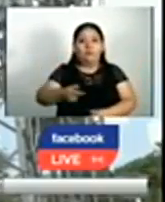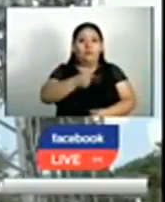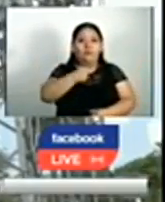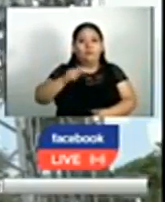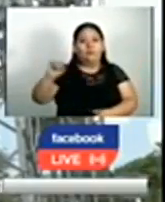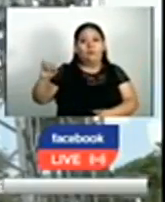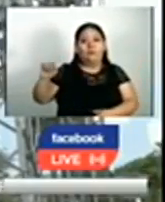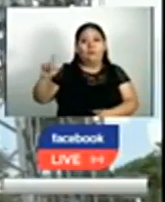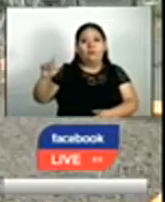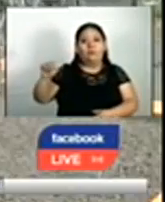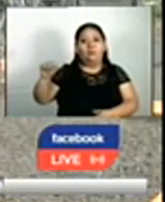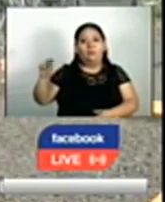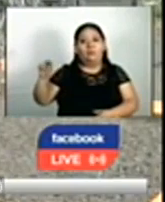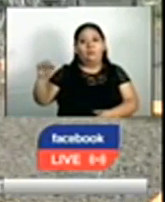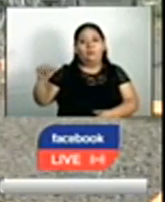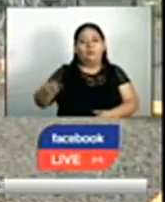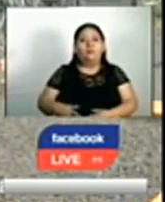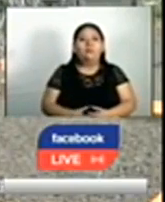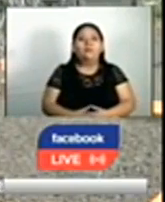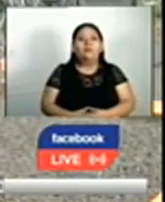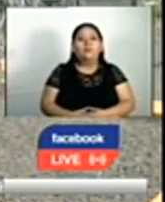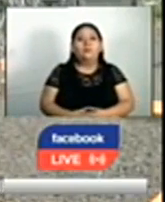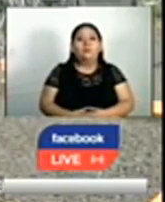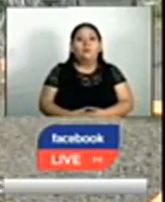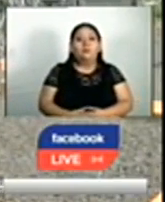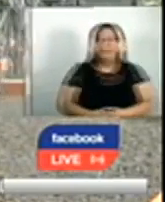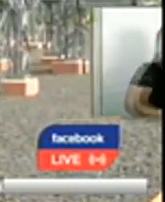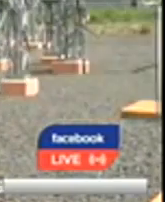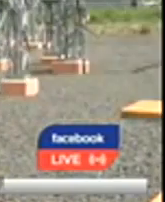reporte de Iliana Leiva para Noticiero Hechos.